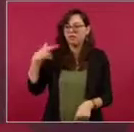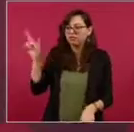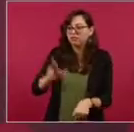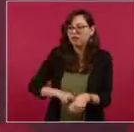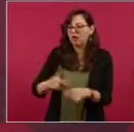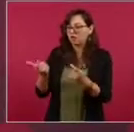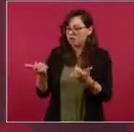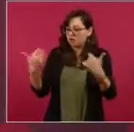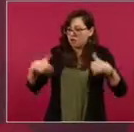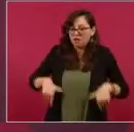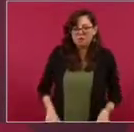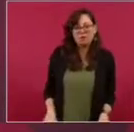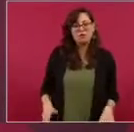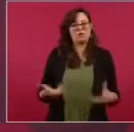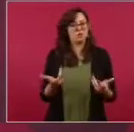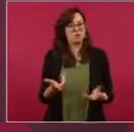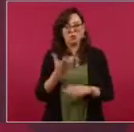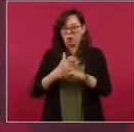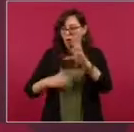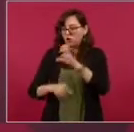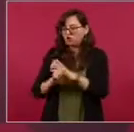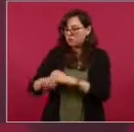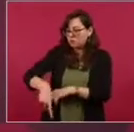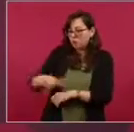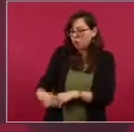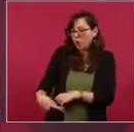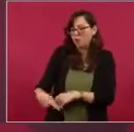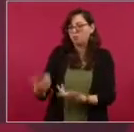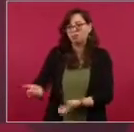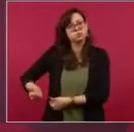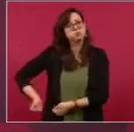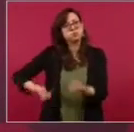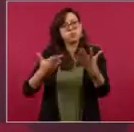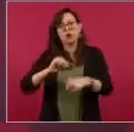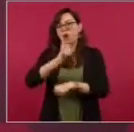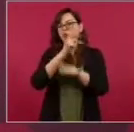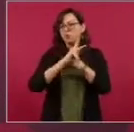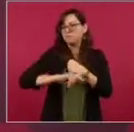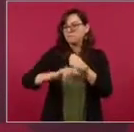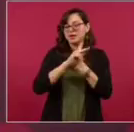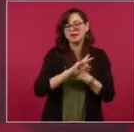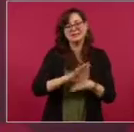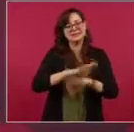a particulares, ni a nacionales, ni a extranjeros,